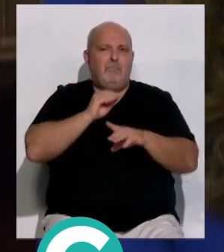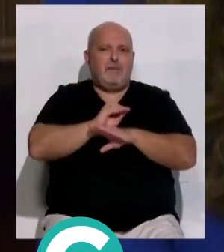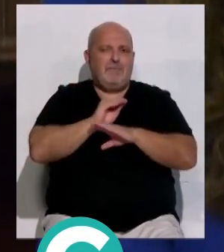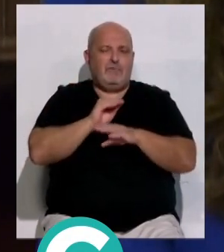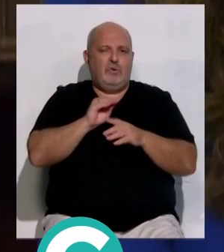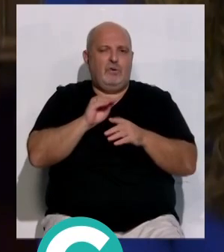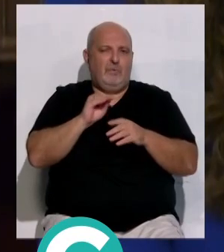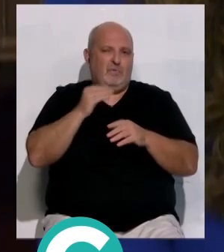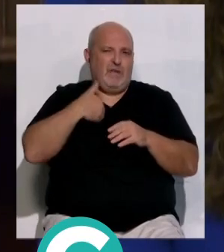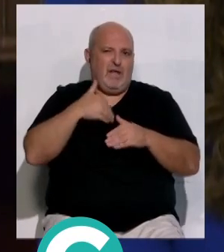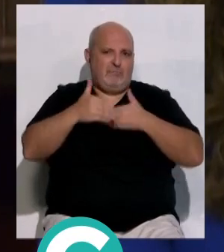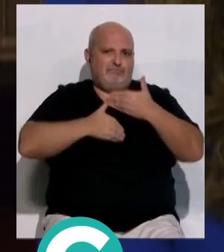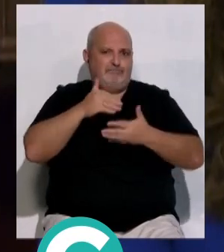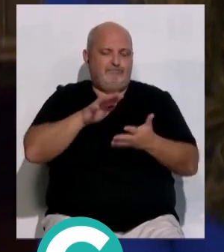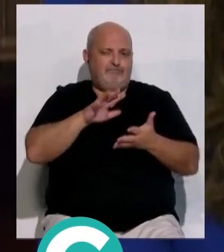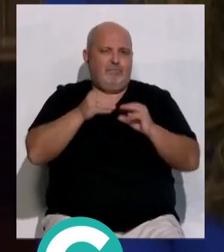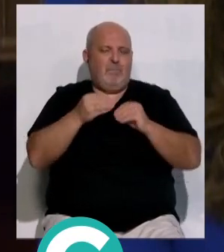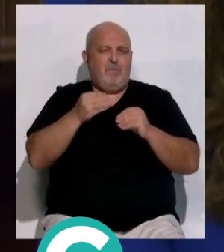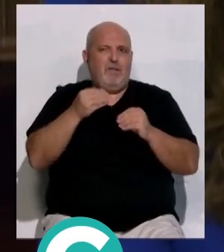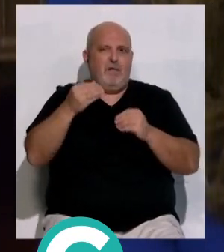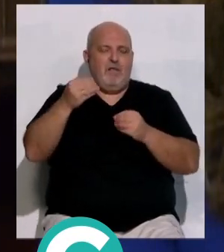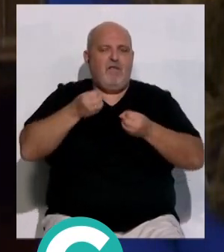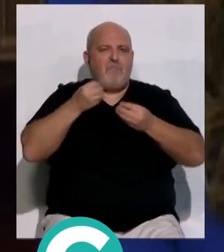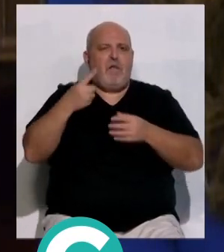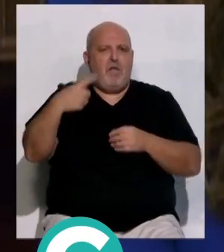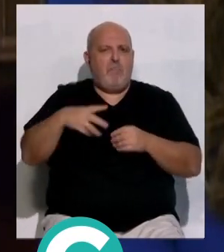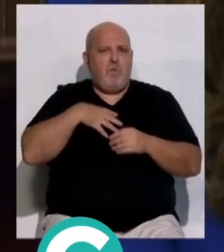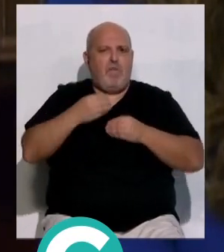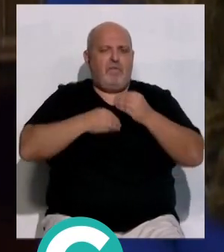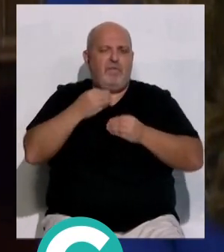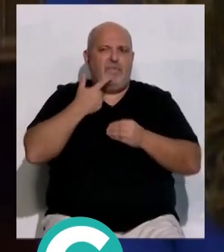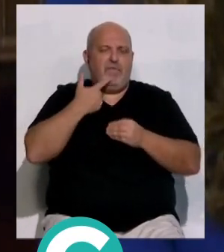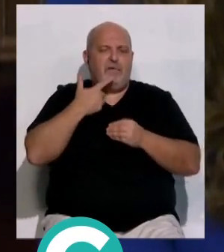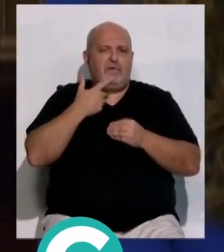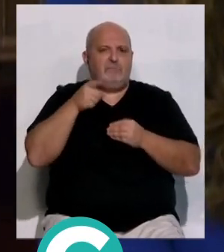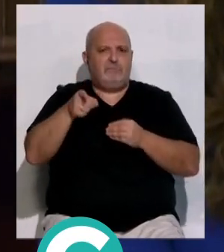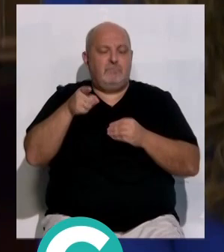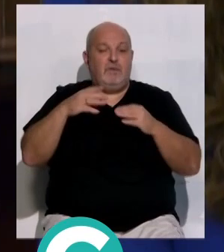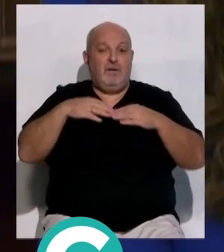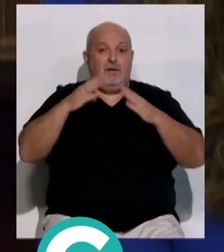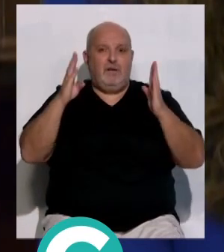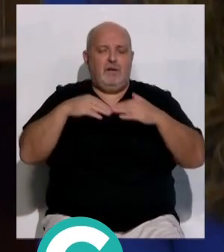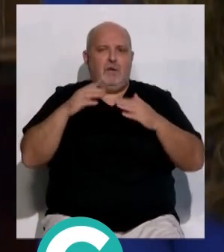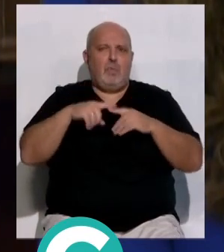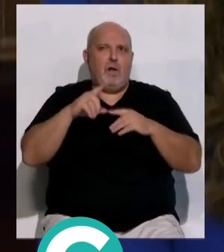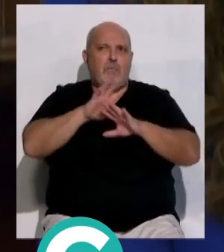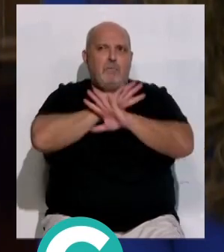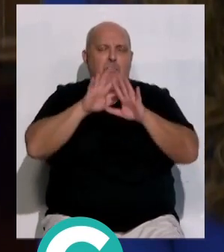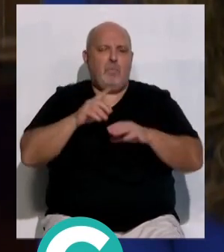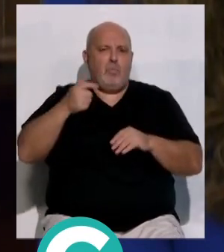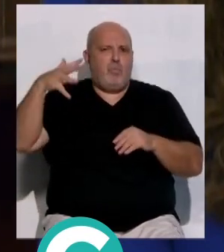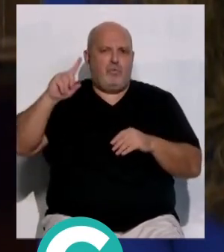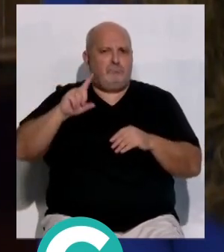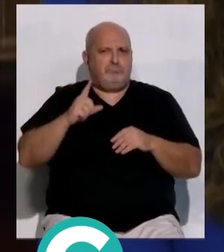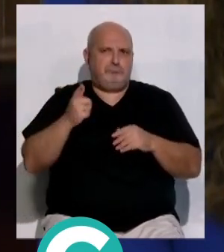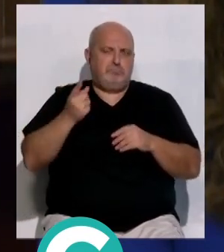inversión y contando con el informe favorable que destaca que ese Puente Voladizo no es una inversión elevada,